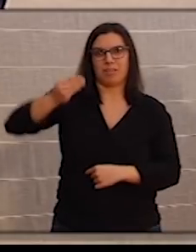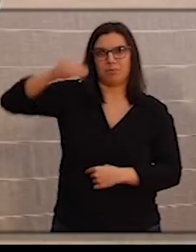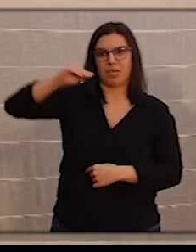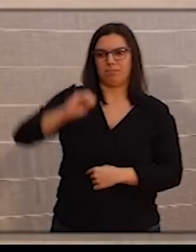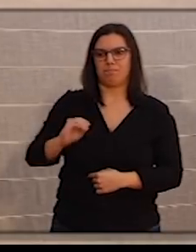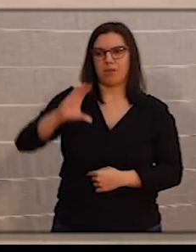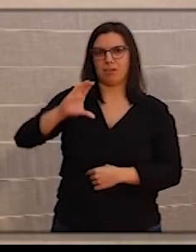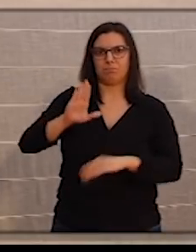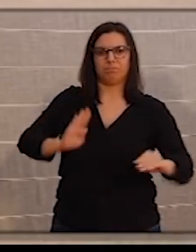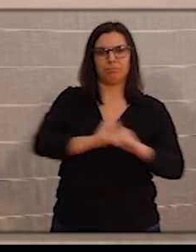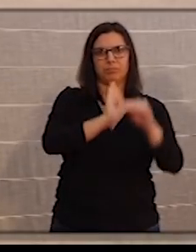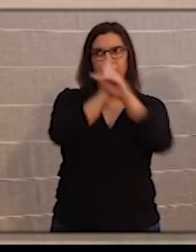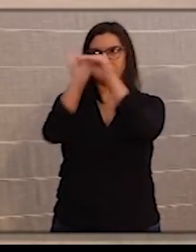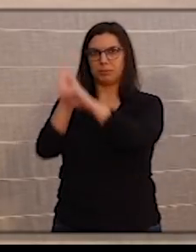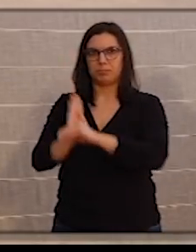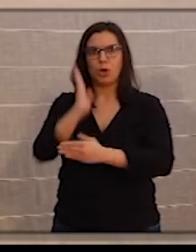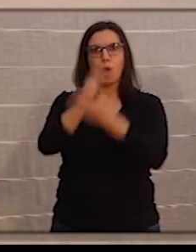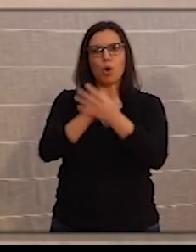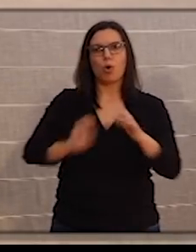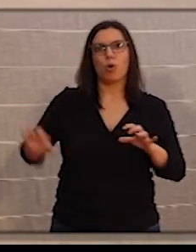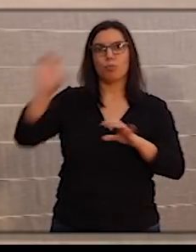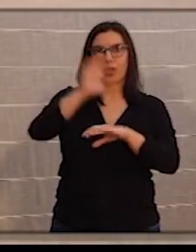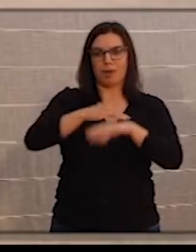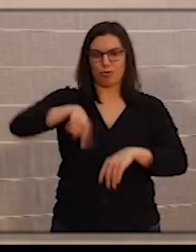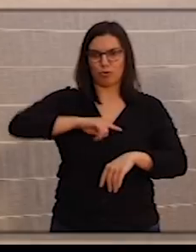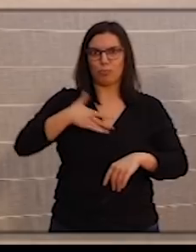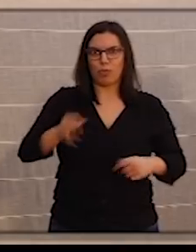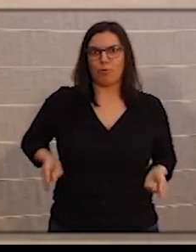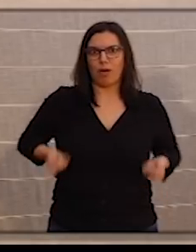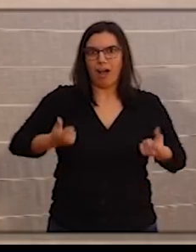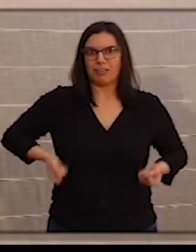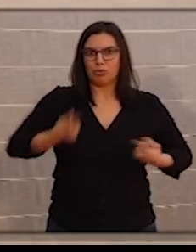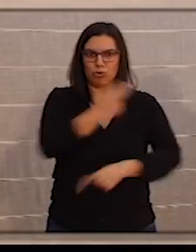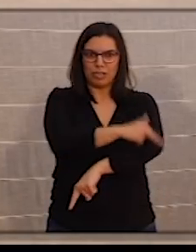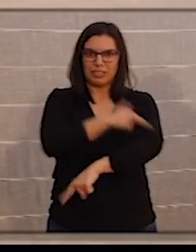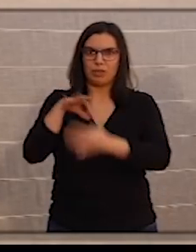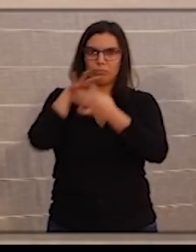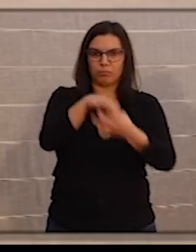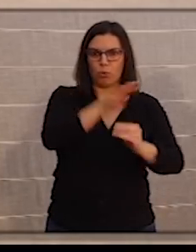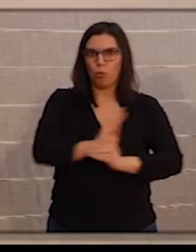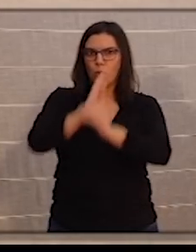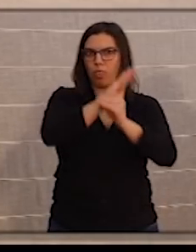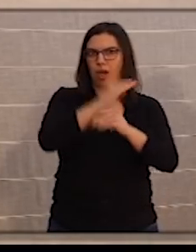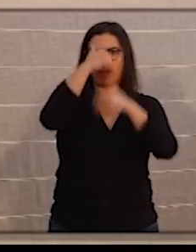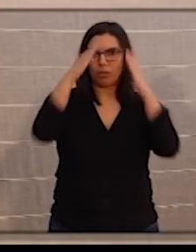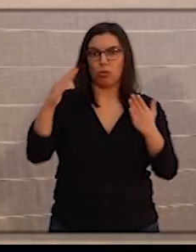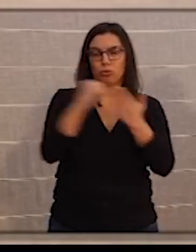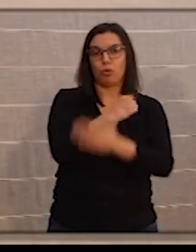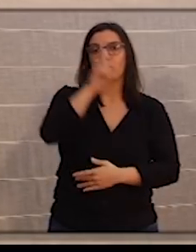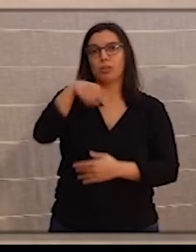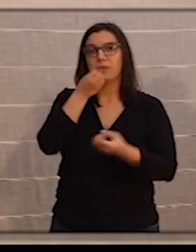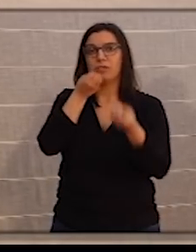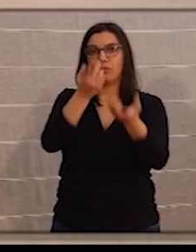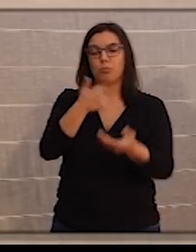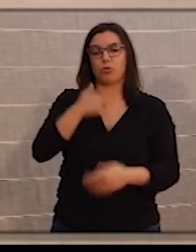comunidades autónomas para hacer frente a los gastos sanitarios derivados de esta pandemia. También les informo que he dado